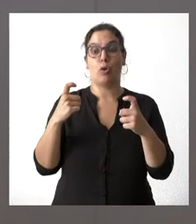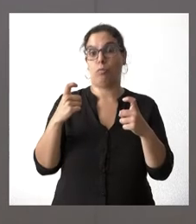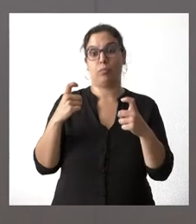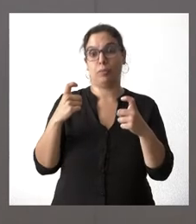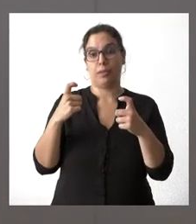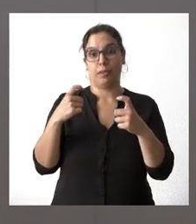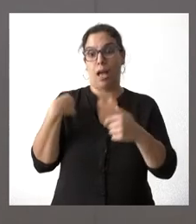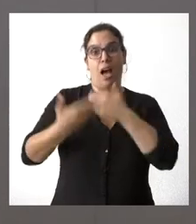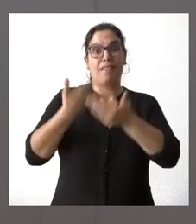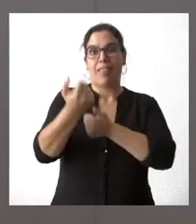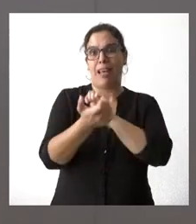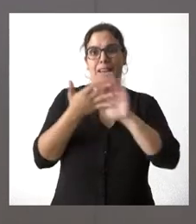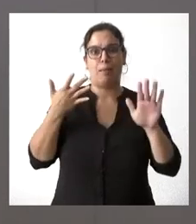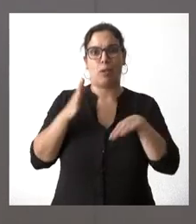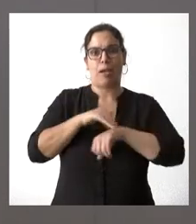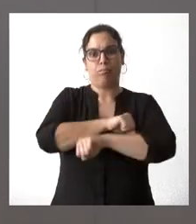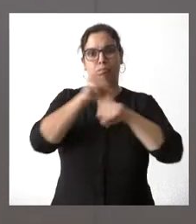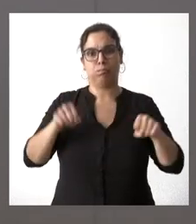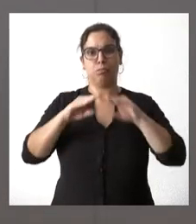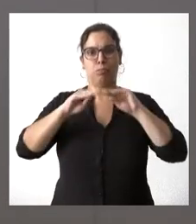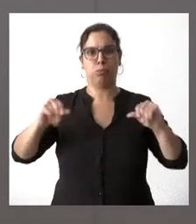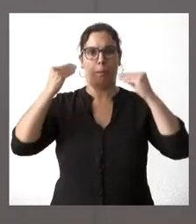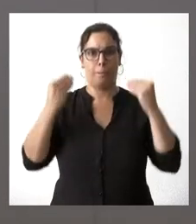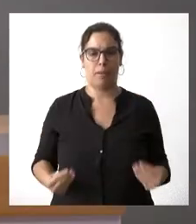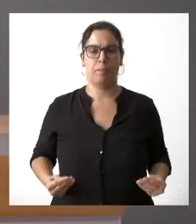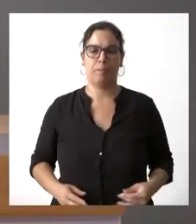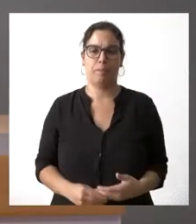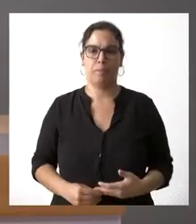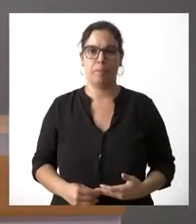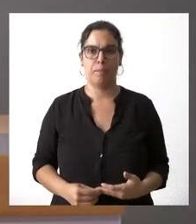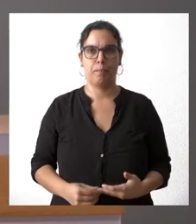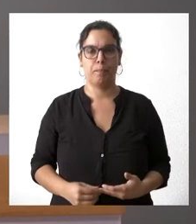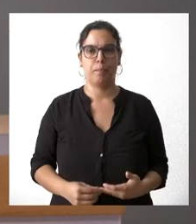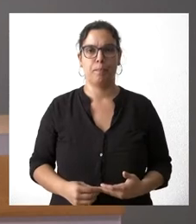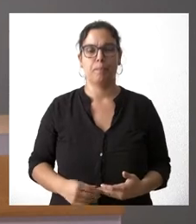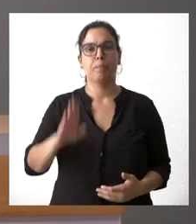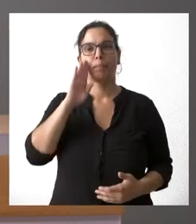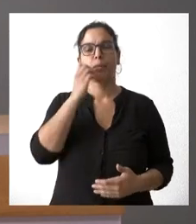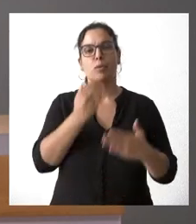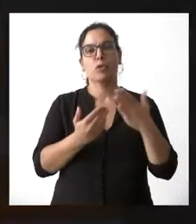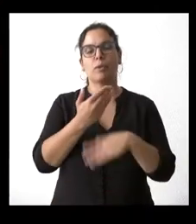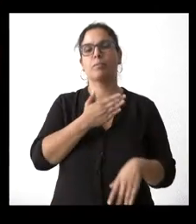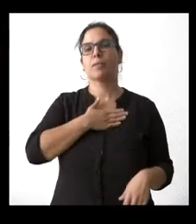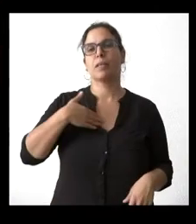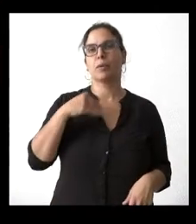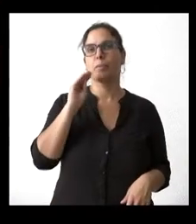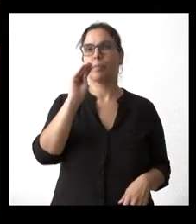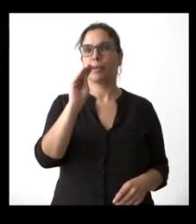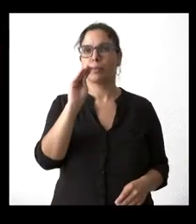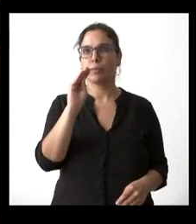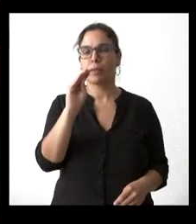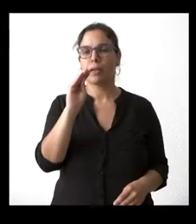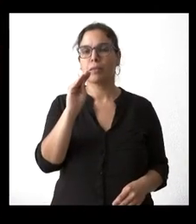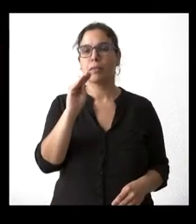avanzar en su afianciamiento y en su posterior parimetración. Hola, buenos días. Sí. Me gustaría preguntarle por algunas cuestiones. Sí.